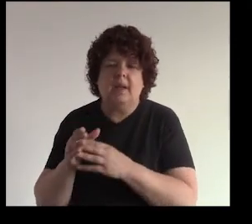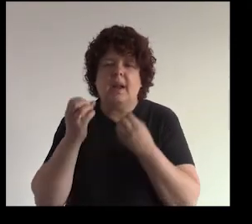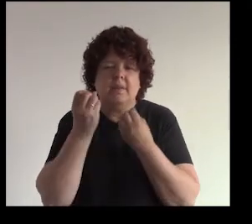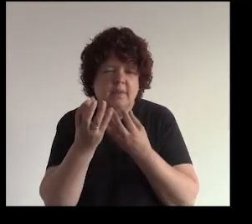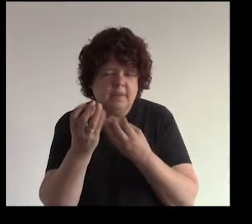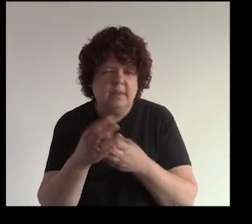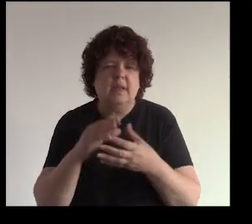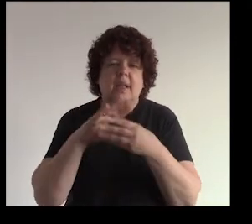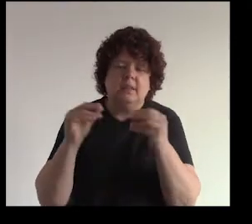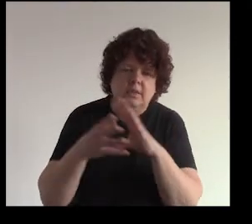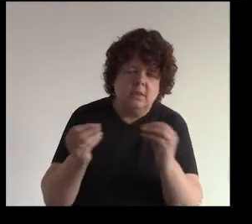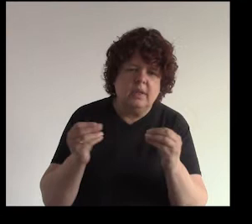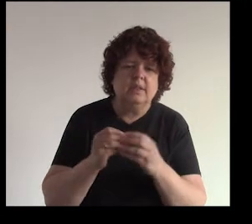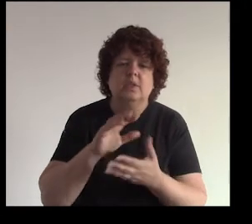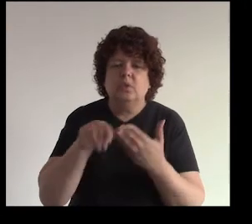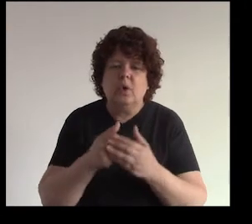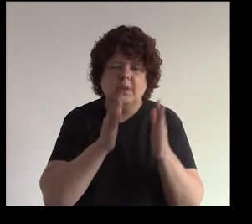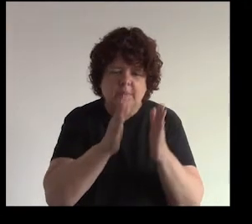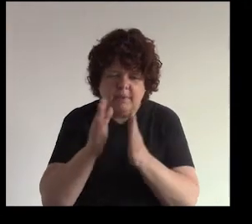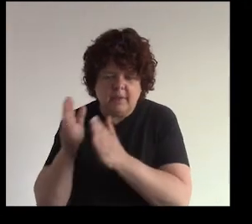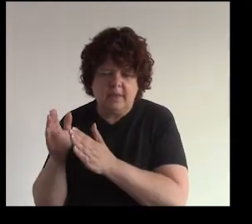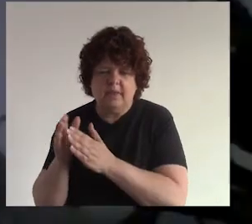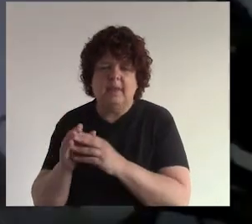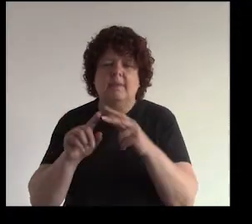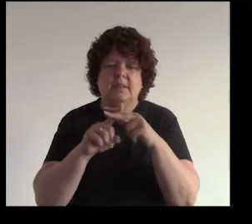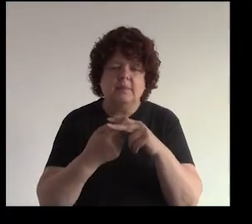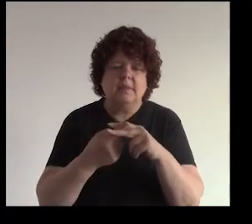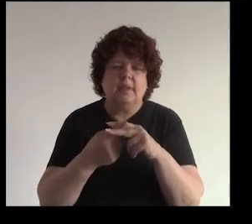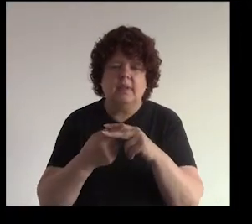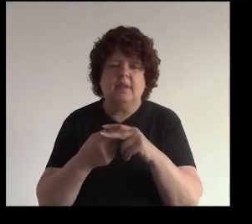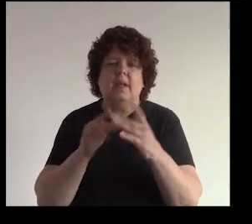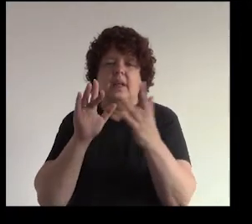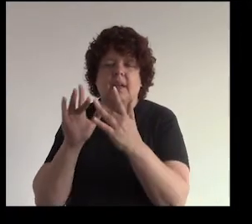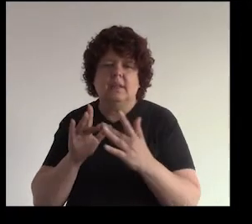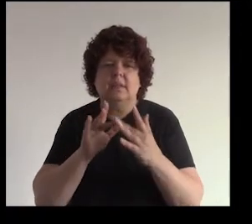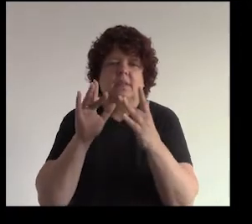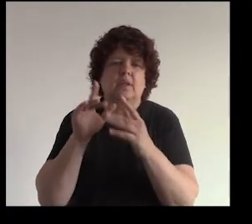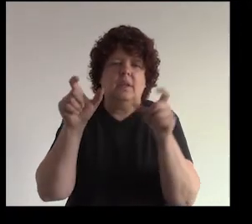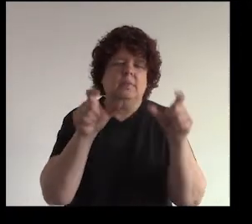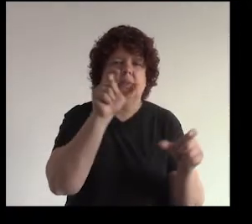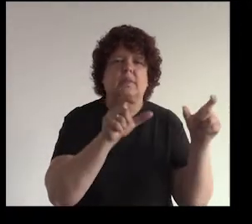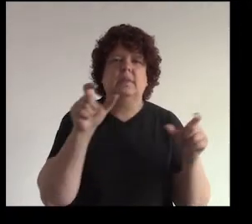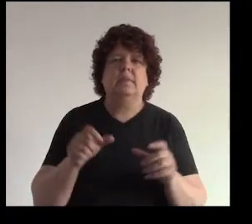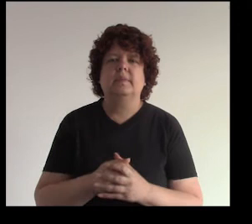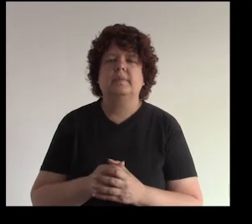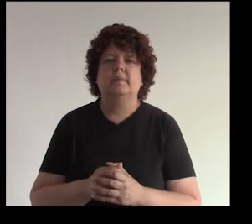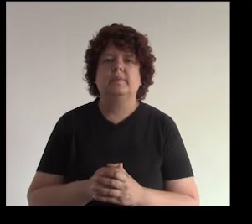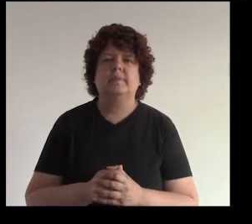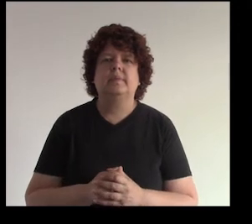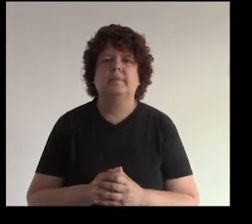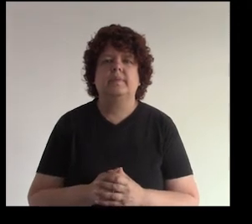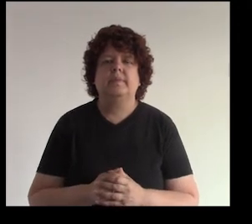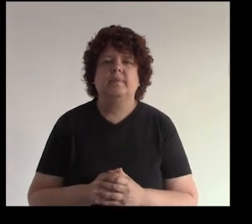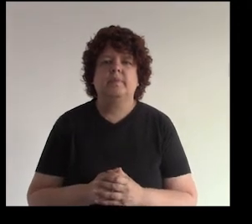informativo tus historias inspiradoras ¿ok? y vas a empezar a construir relaciones con el público con esas personas